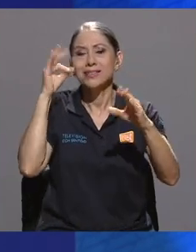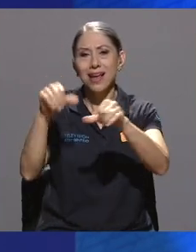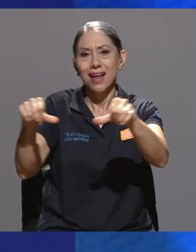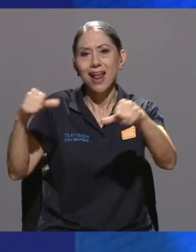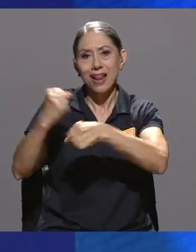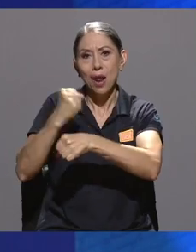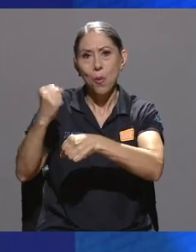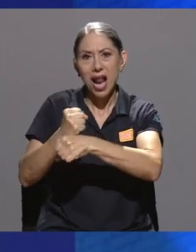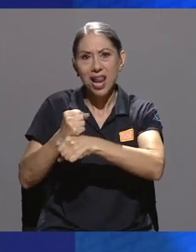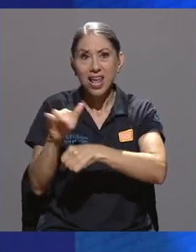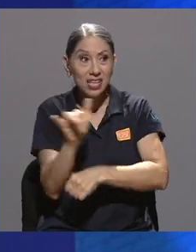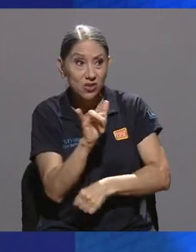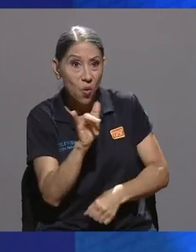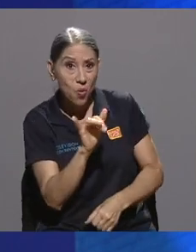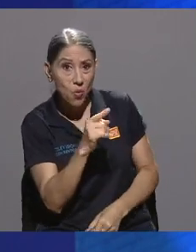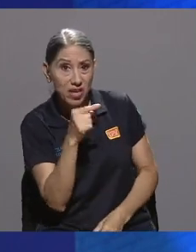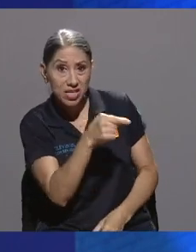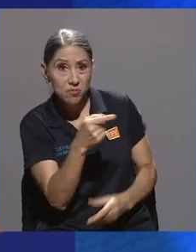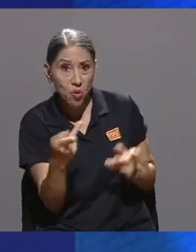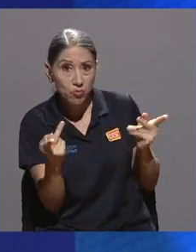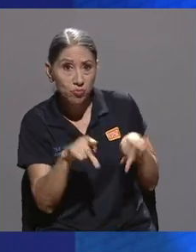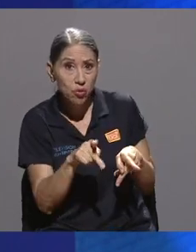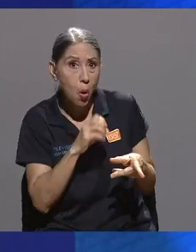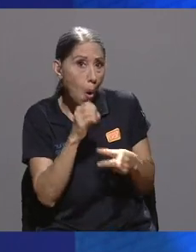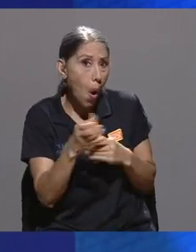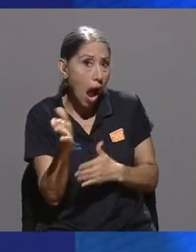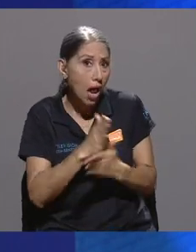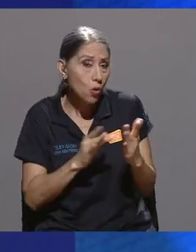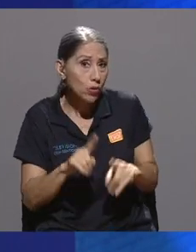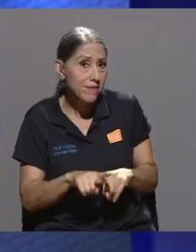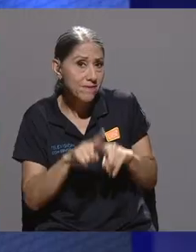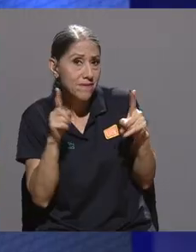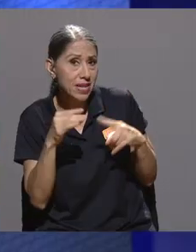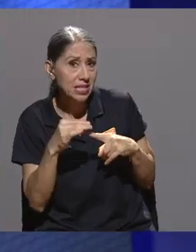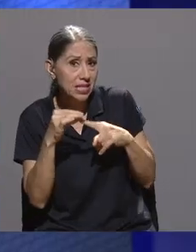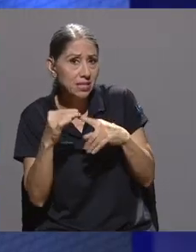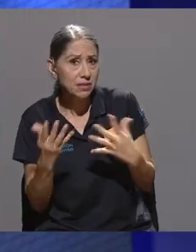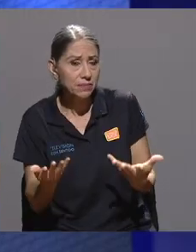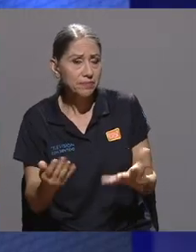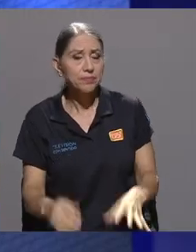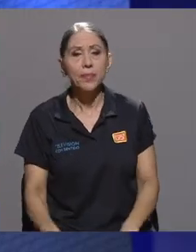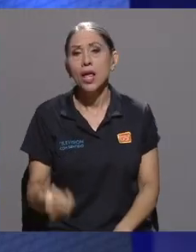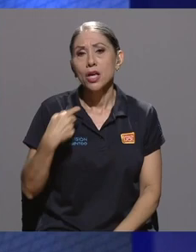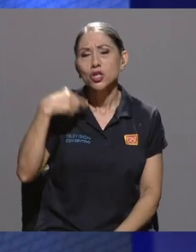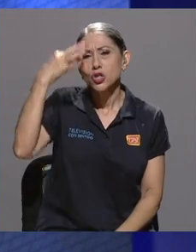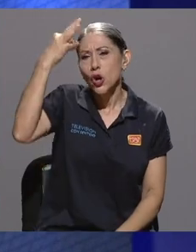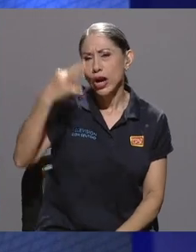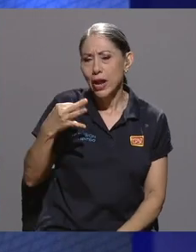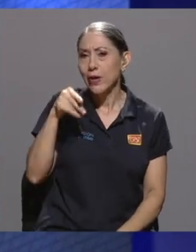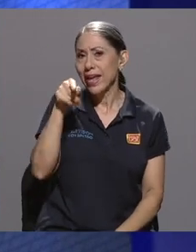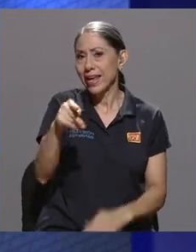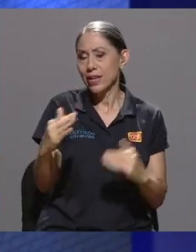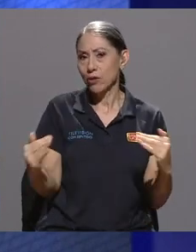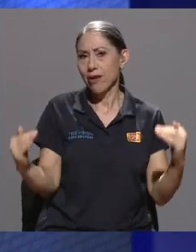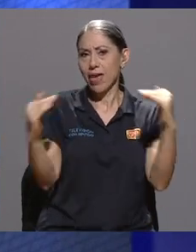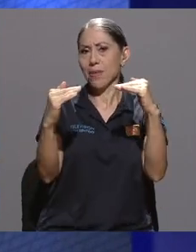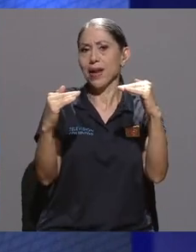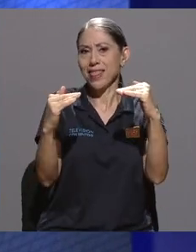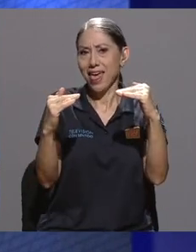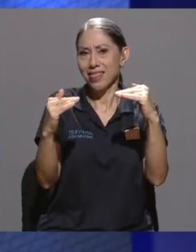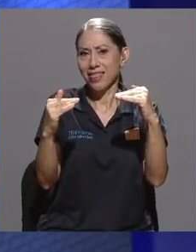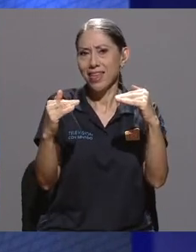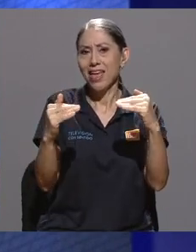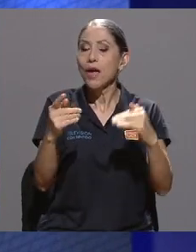¿Es básicamente lo mismo o hay algunas particularidades? Sí, yo creo que en lo que va de paridad vamos como